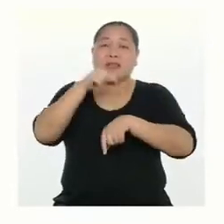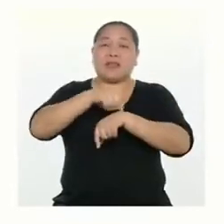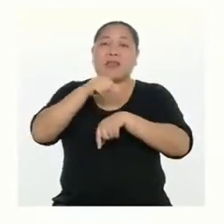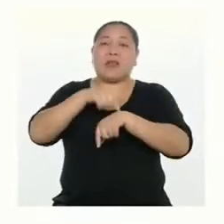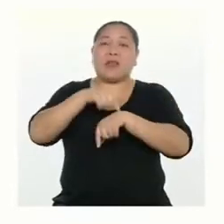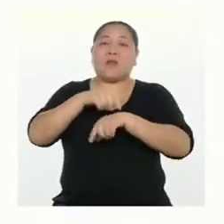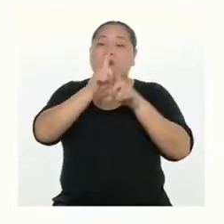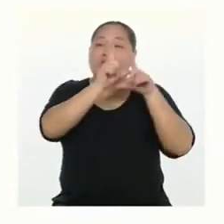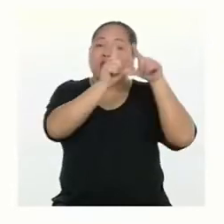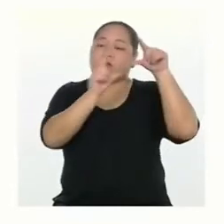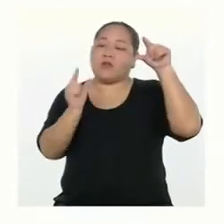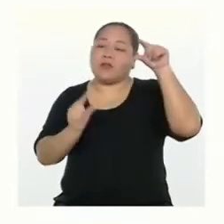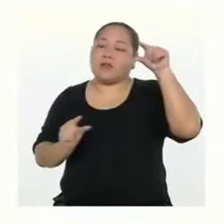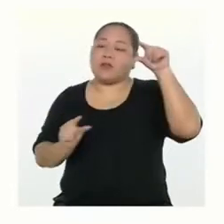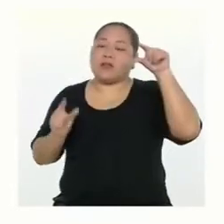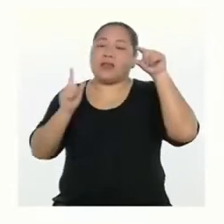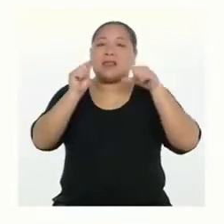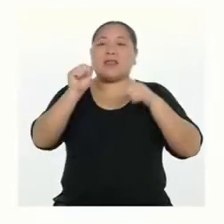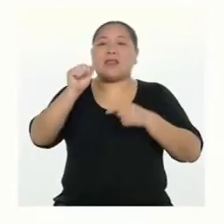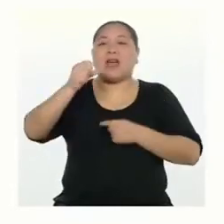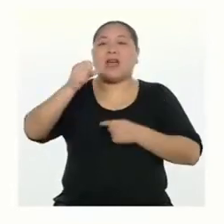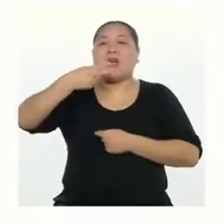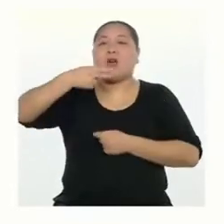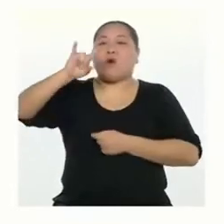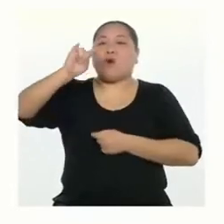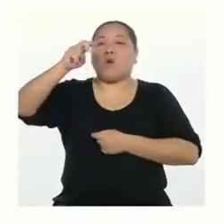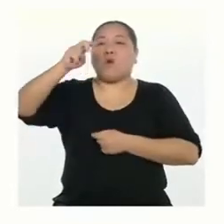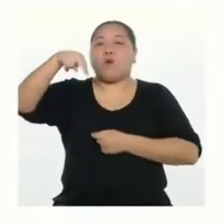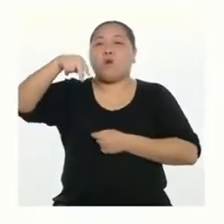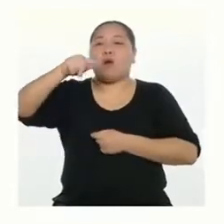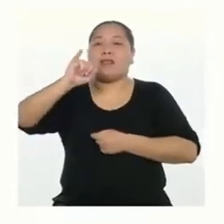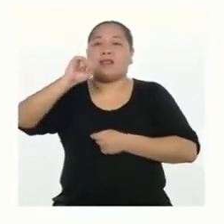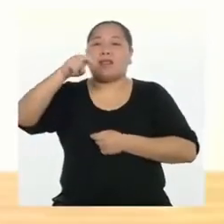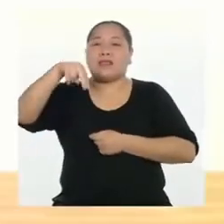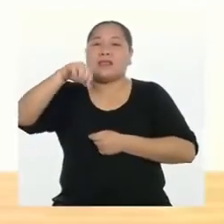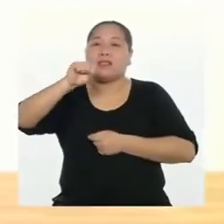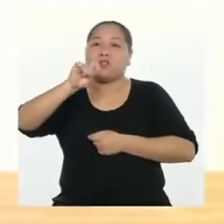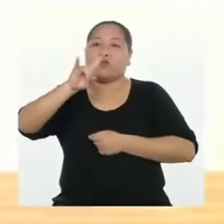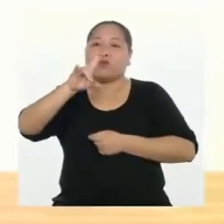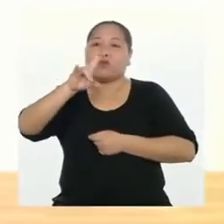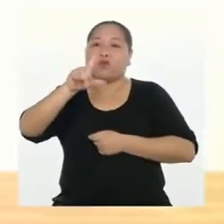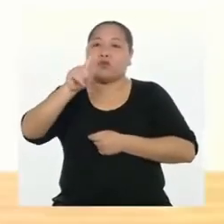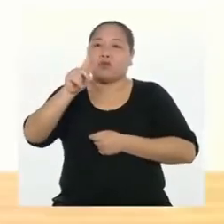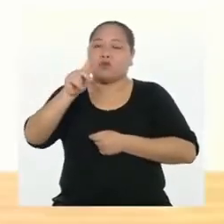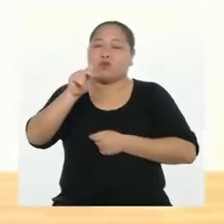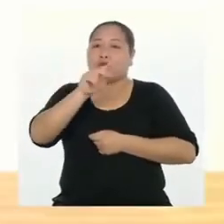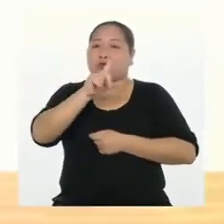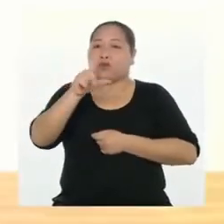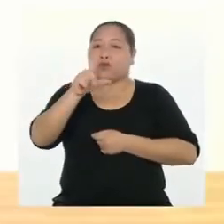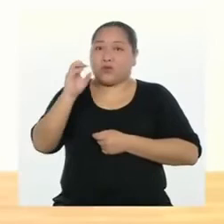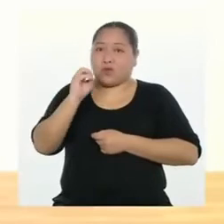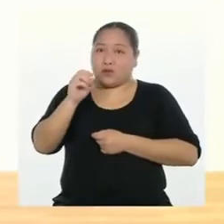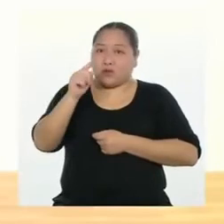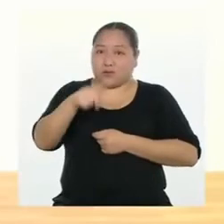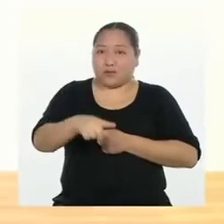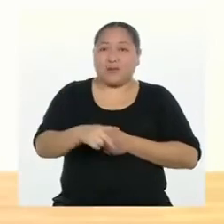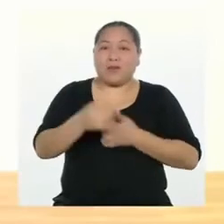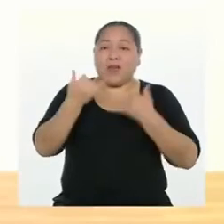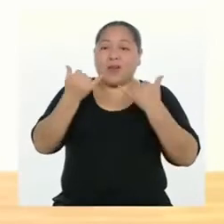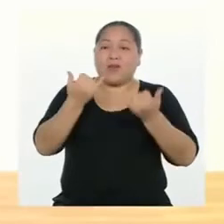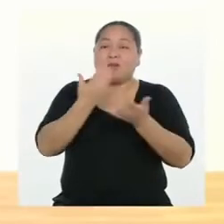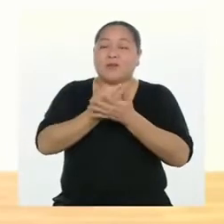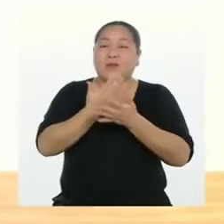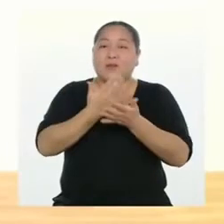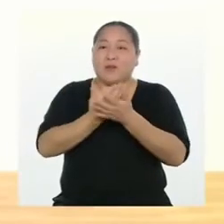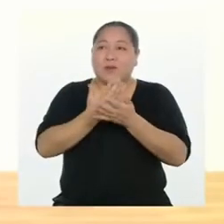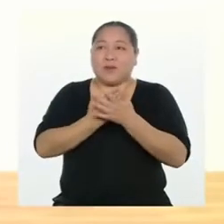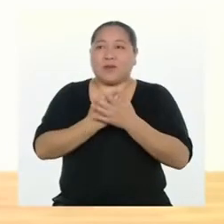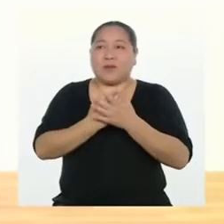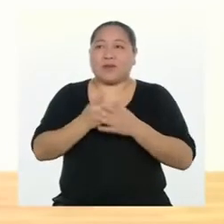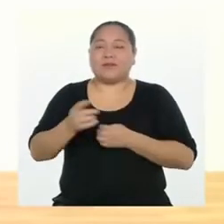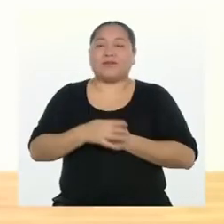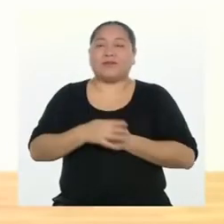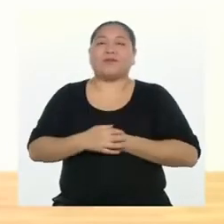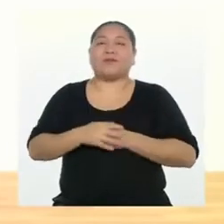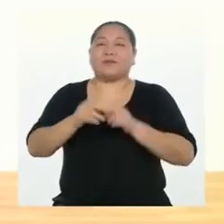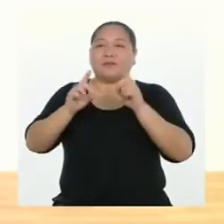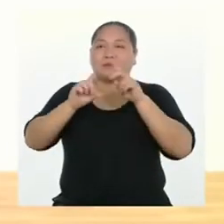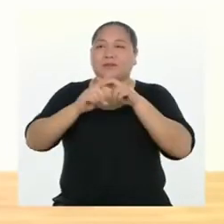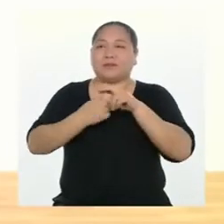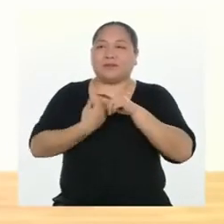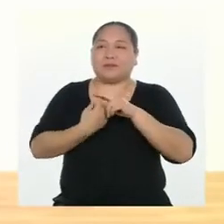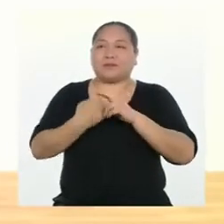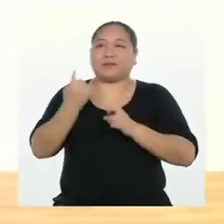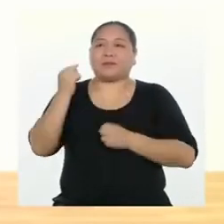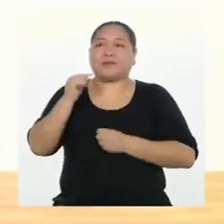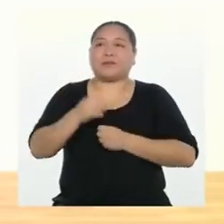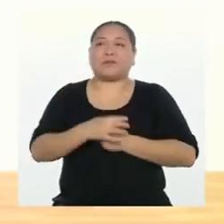muy jóvenes se preparaban físicamente para ello. Haremos una secuencia a nivel chasqui. ¿Están listos? Vamos a